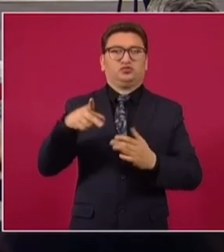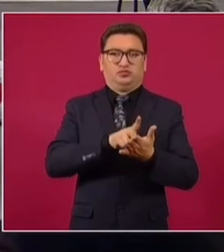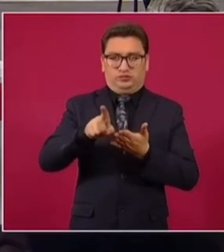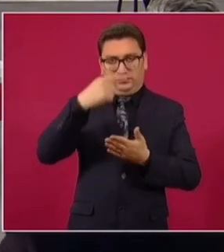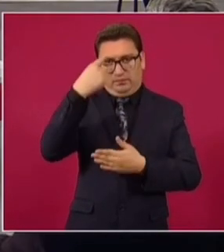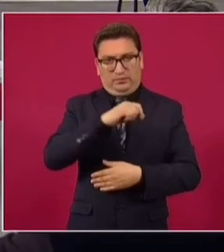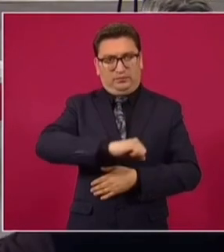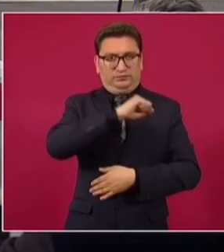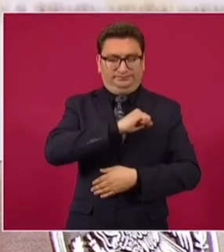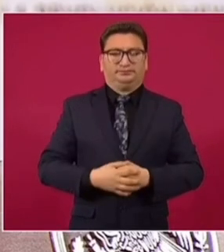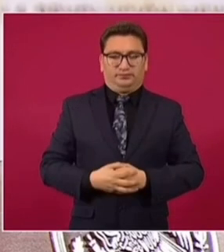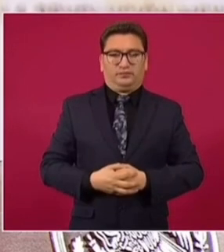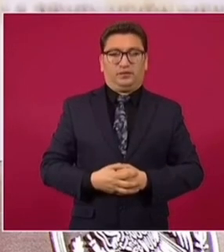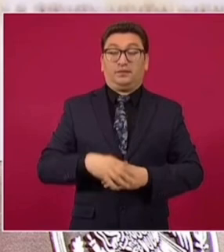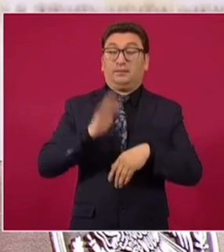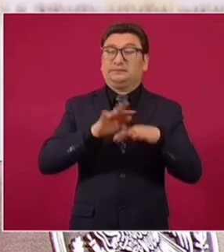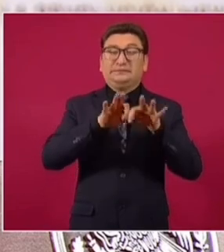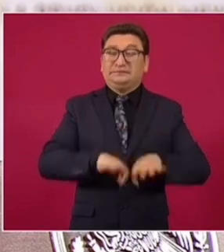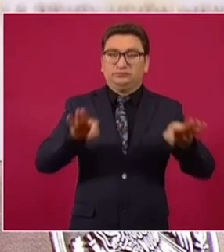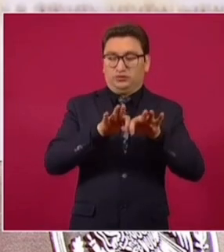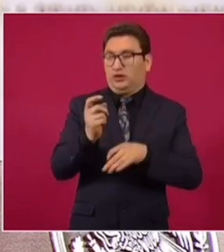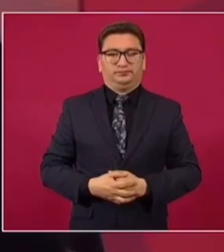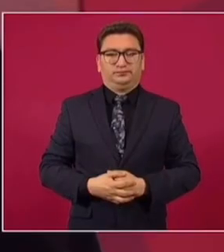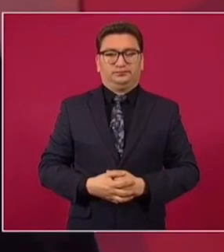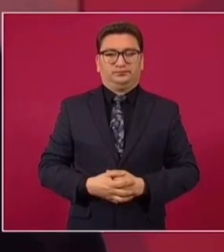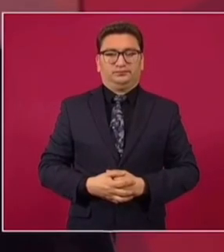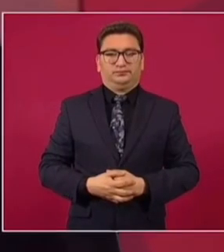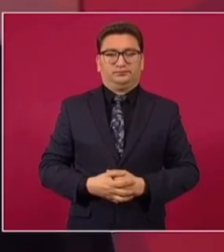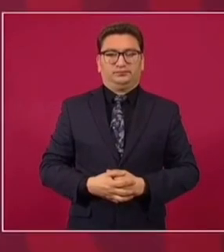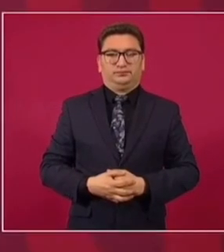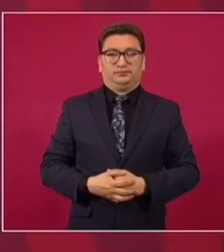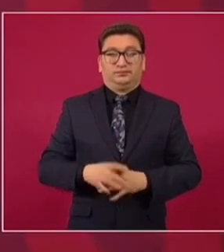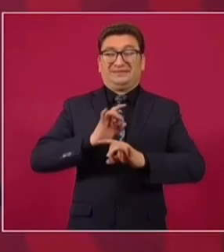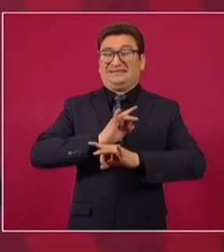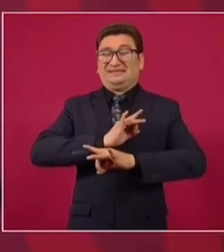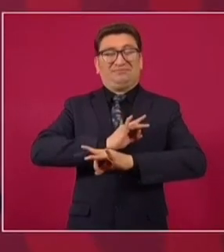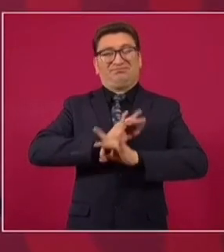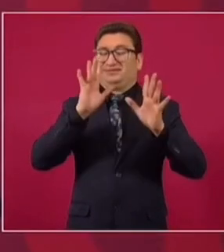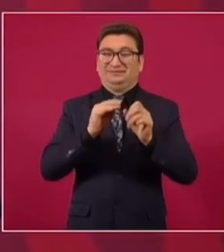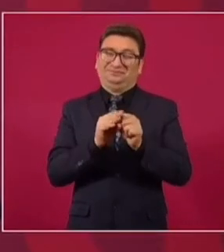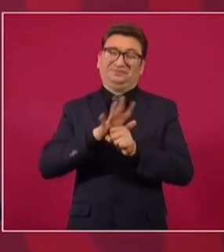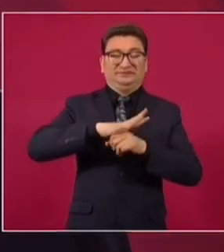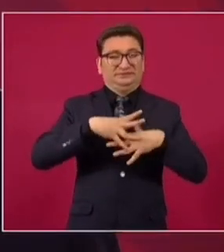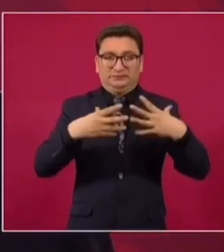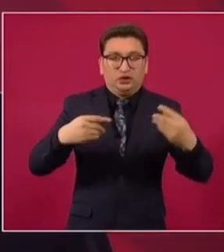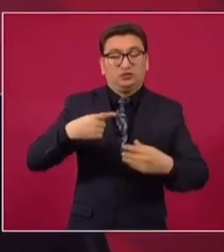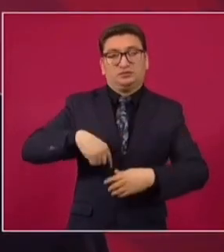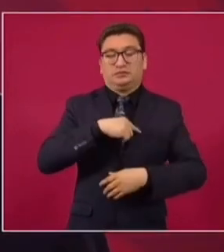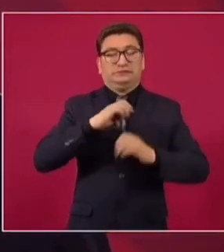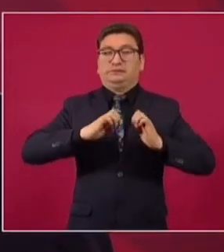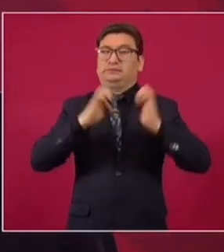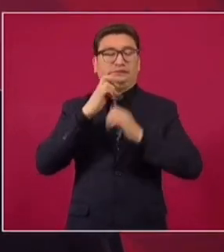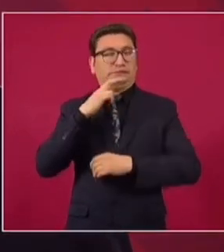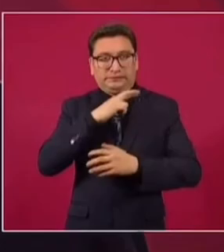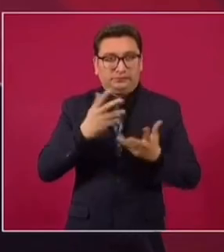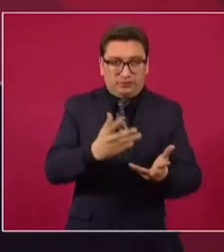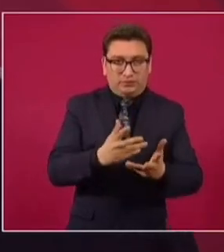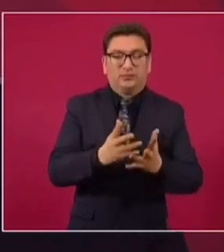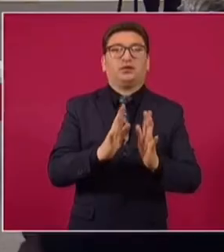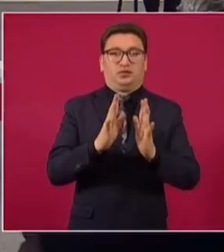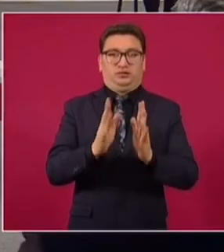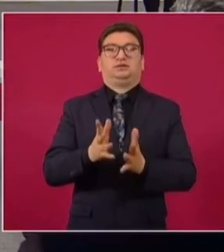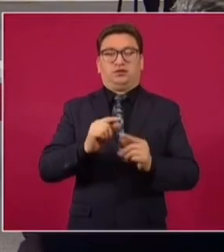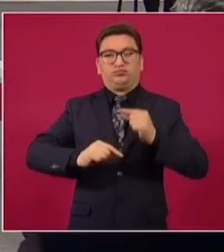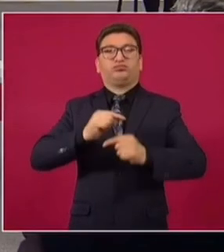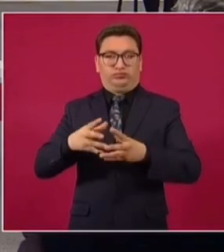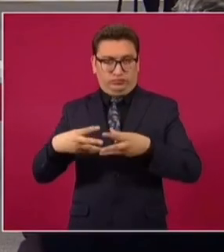derecho a salud, sobre todo a los que no tienen seguridad social. Nos llega la pandemia y tuvimos que actuar de emergencia, pero afortunadamente